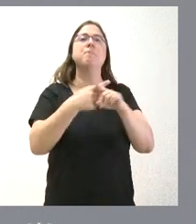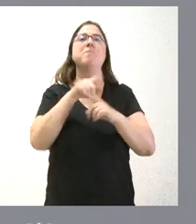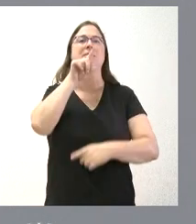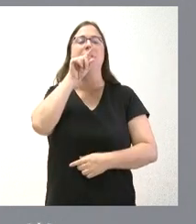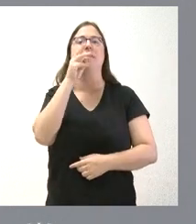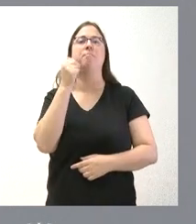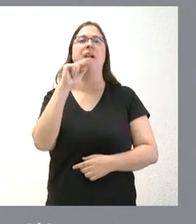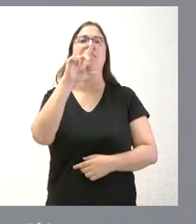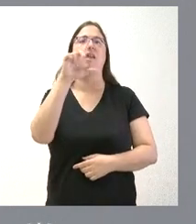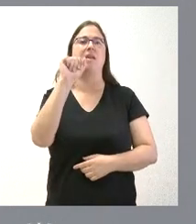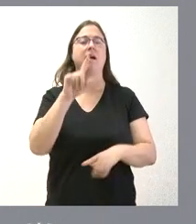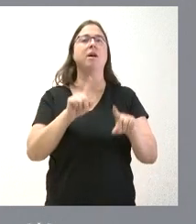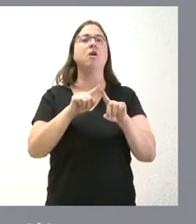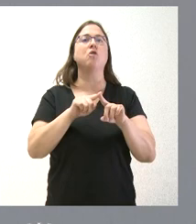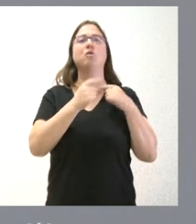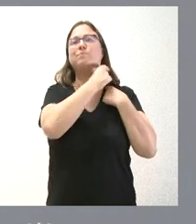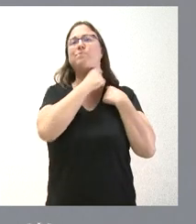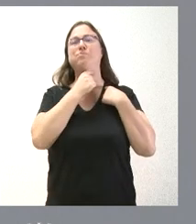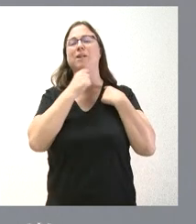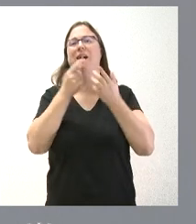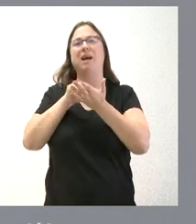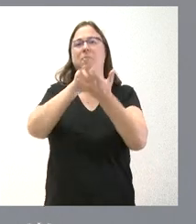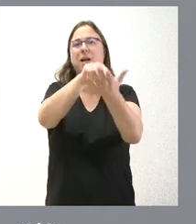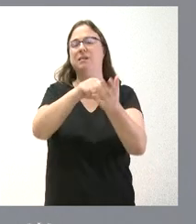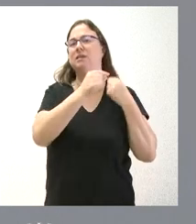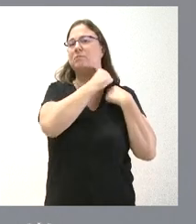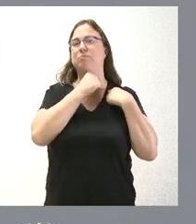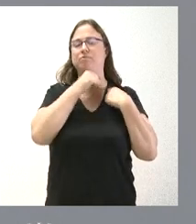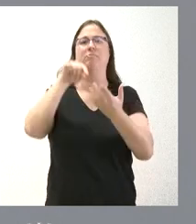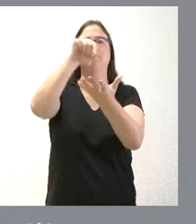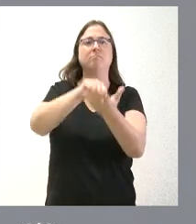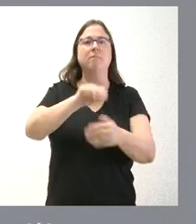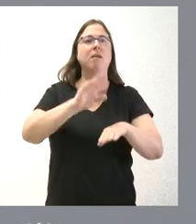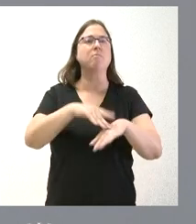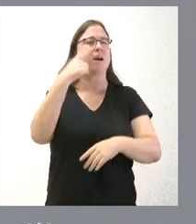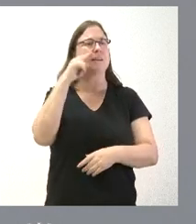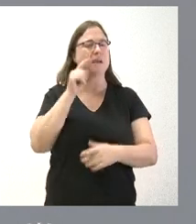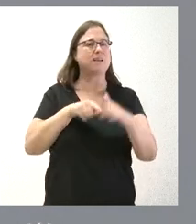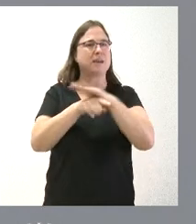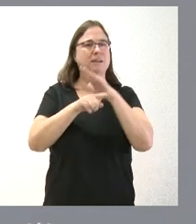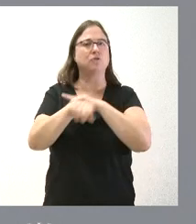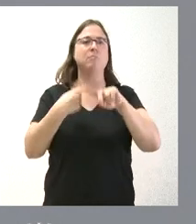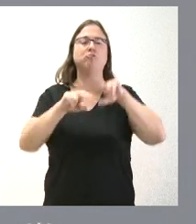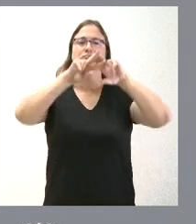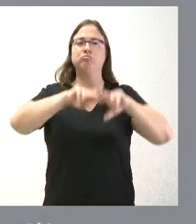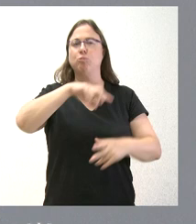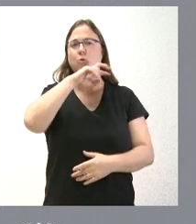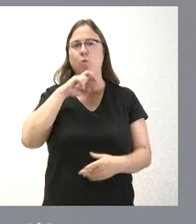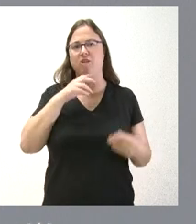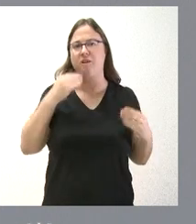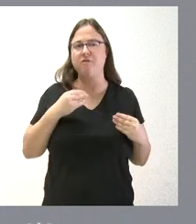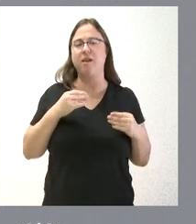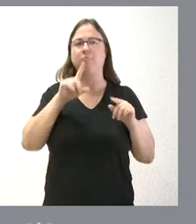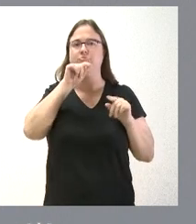mediante el uso de emisoras GPS. La información va a permitir favorecer la gestión y conservación de esas especies y de sus